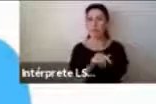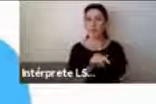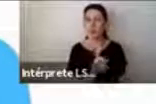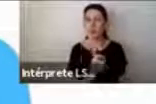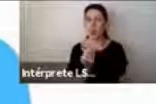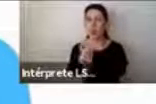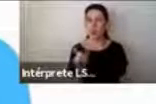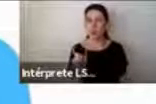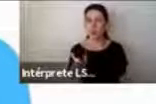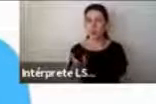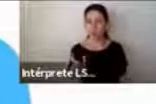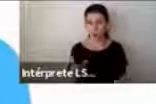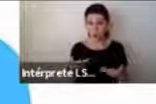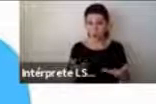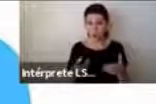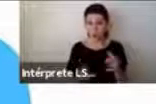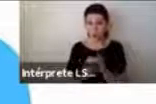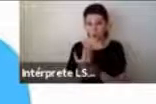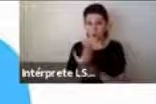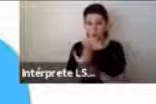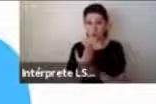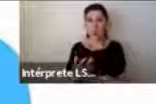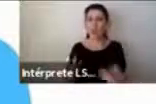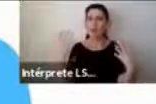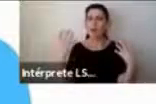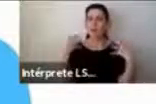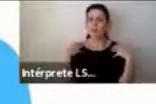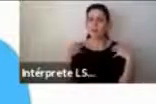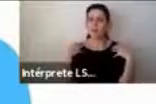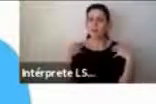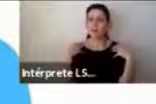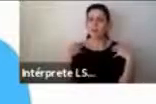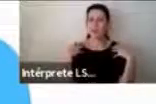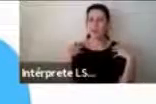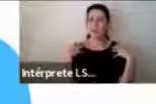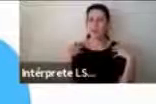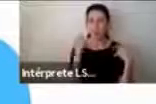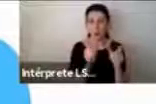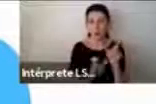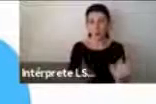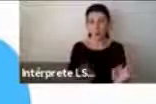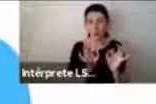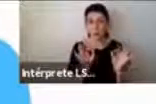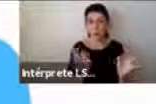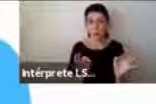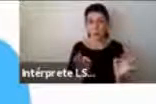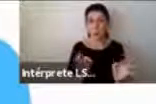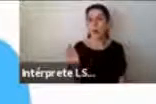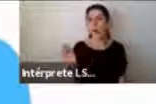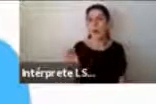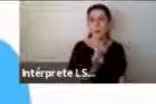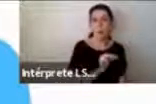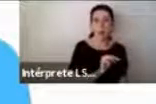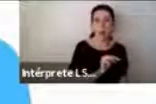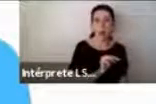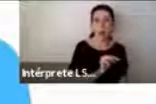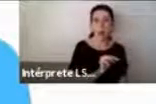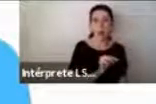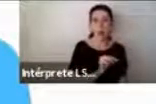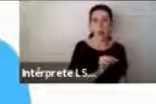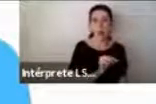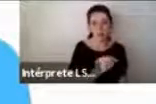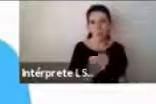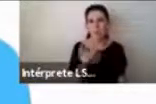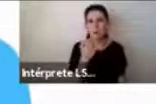actualizados no solamente es una responsabilidad de las personas que un poco se especializan en esto o los padres, sino que es algo que debería hacerse a nivel